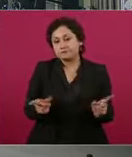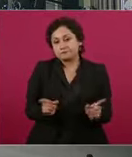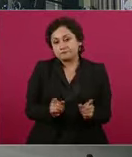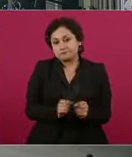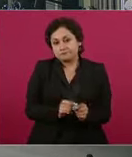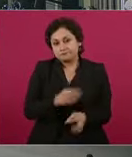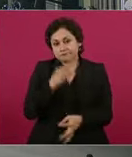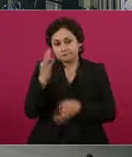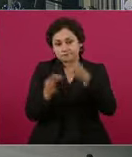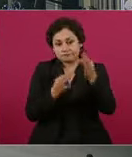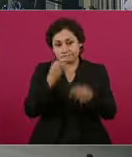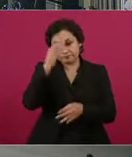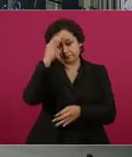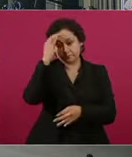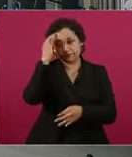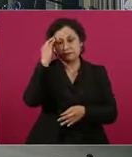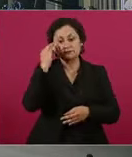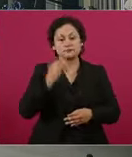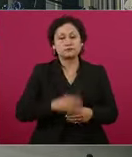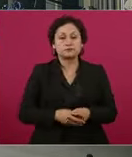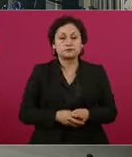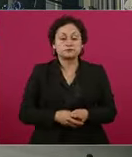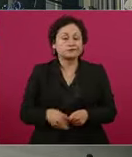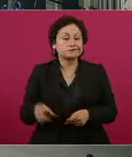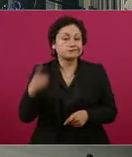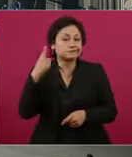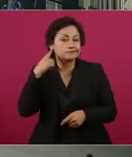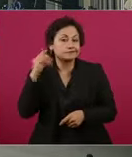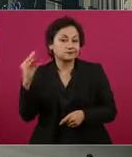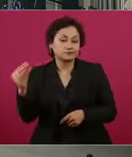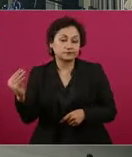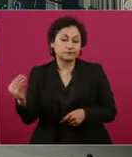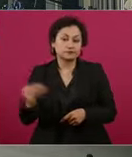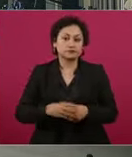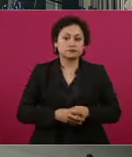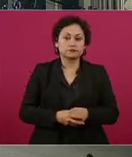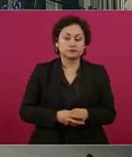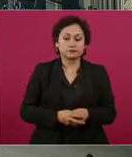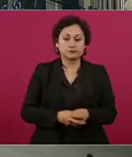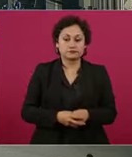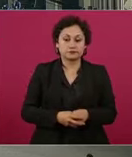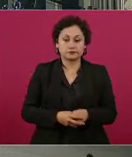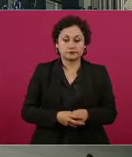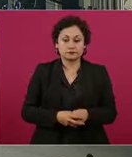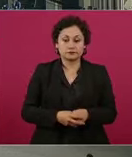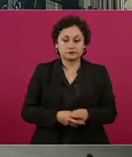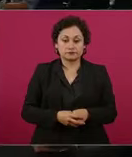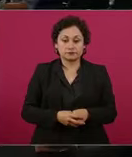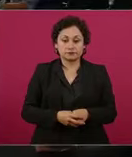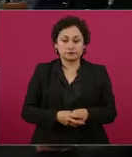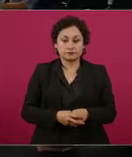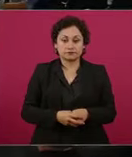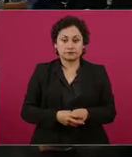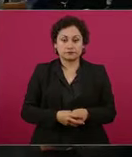¿Qué pasó con el día de la presidencialidad el sábado anterior? Te voy a contestar nada más por